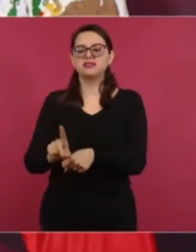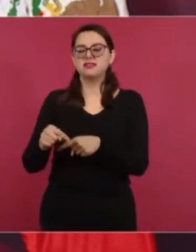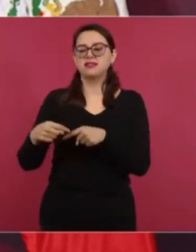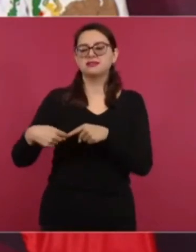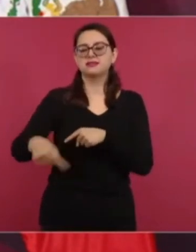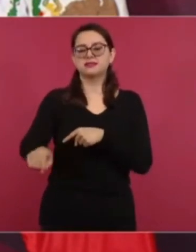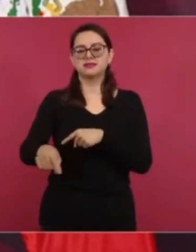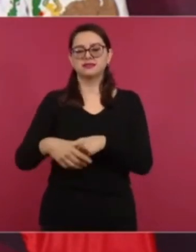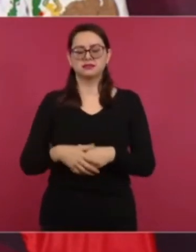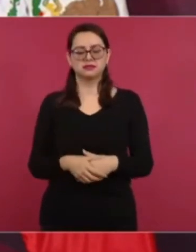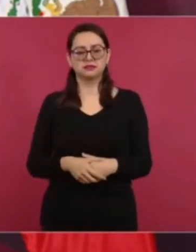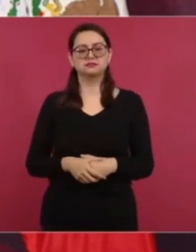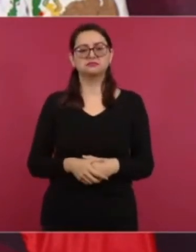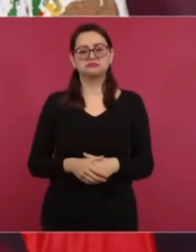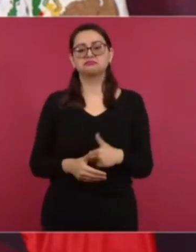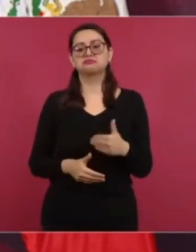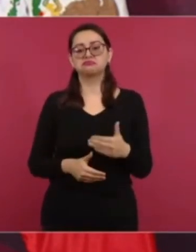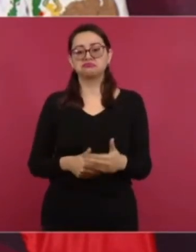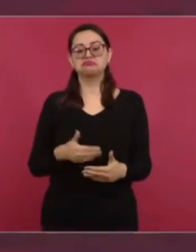y pasa el tiempo